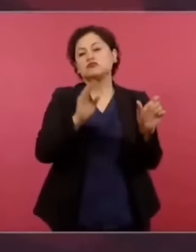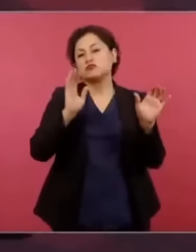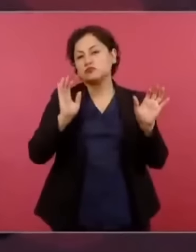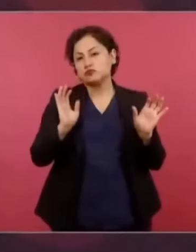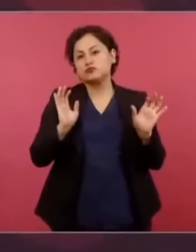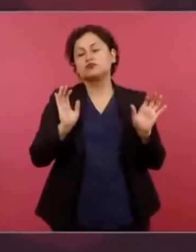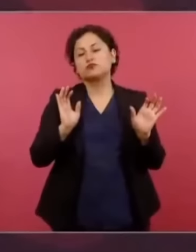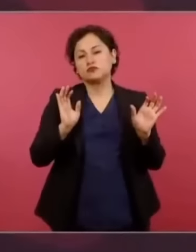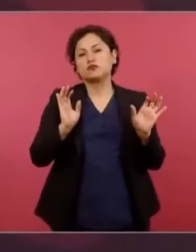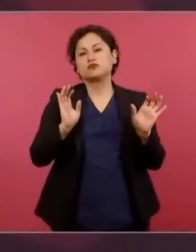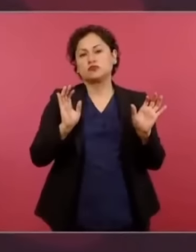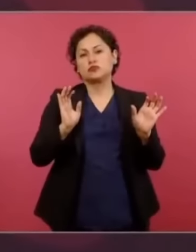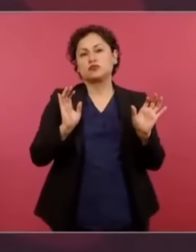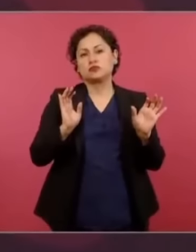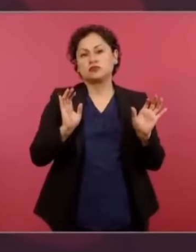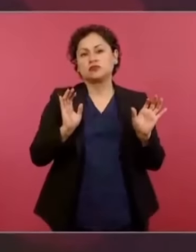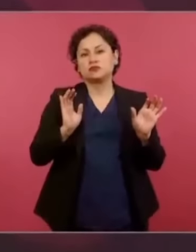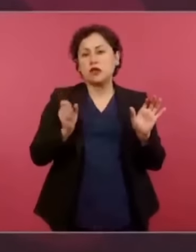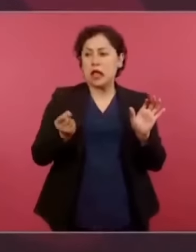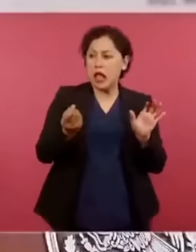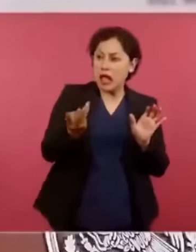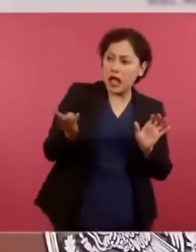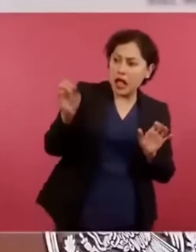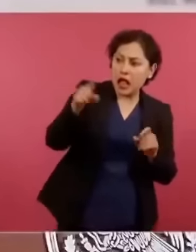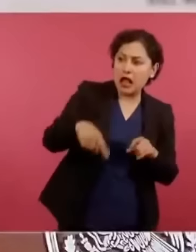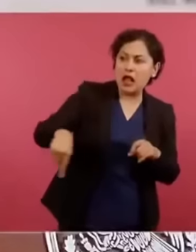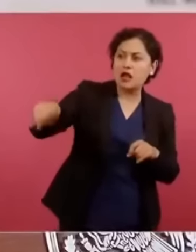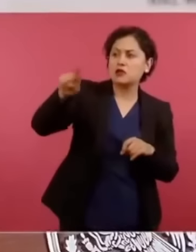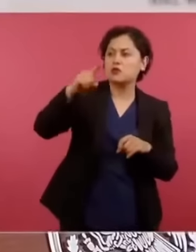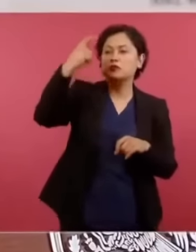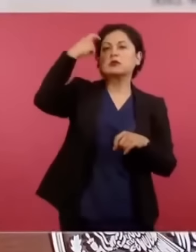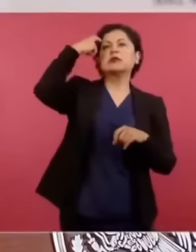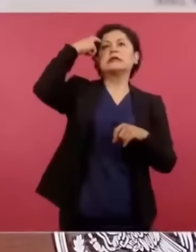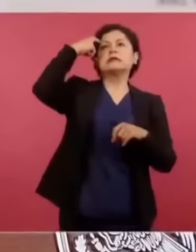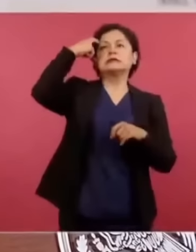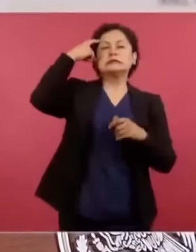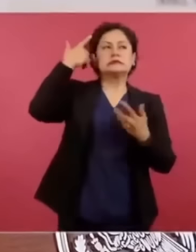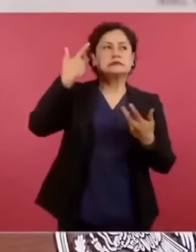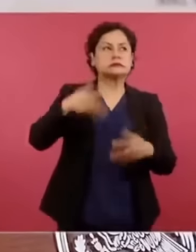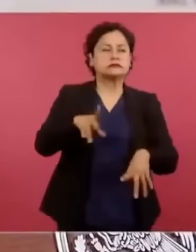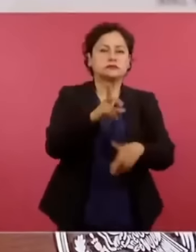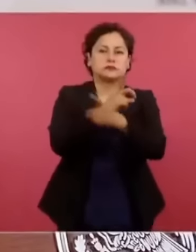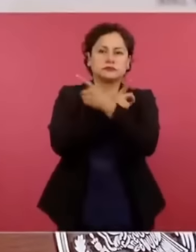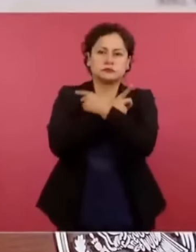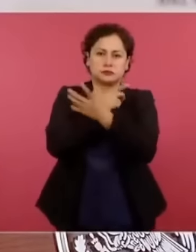y escrúpulos morales, pero por lo general